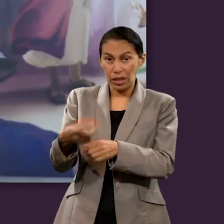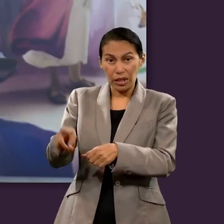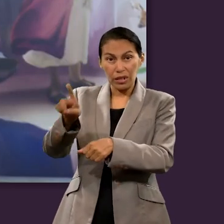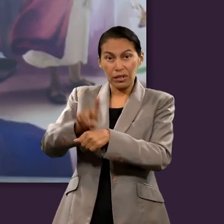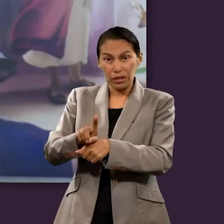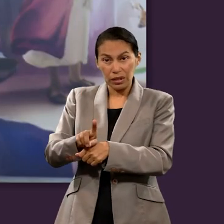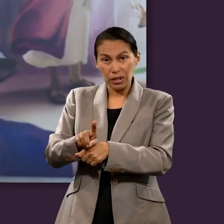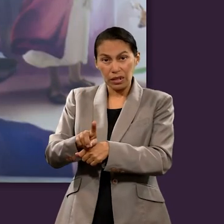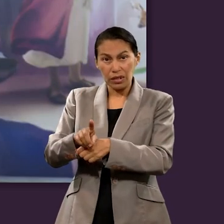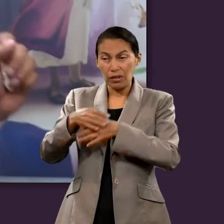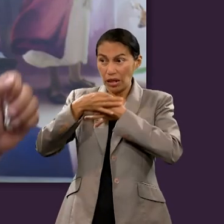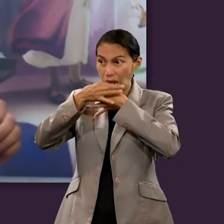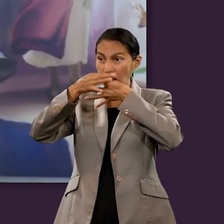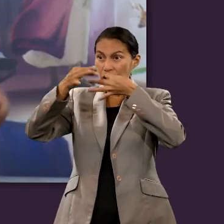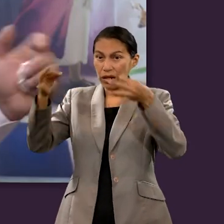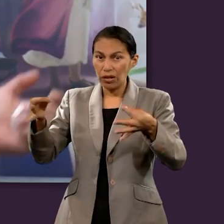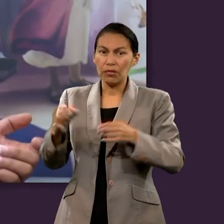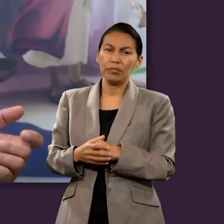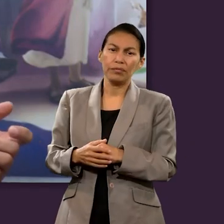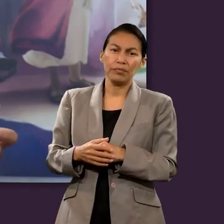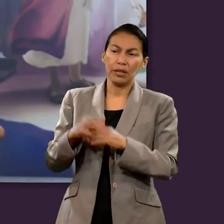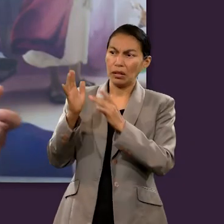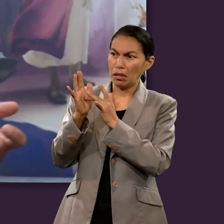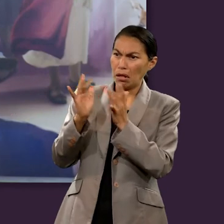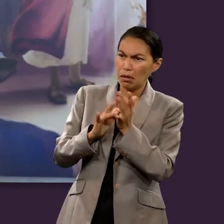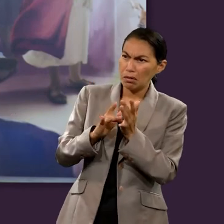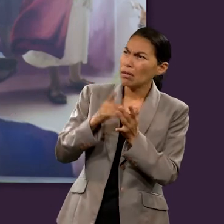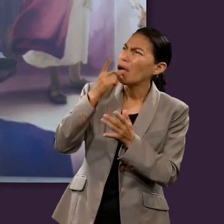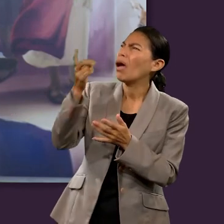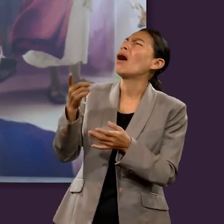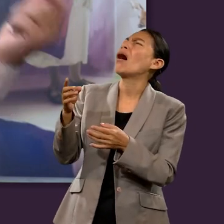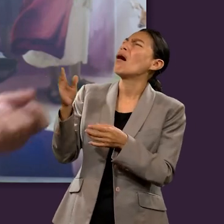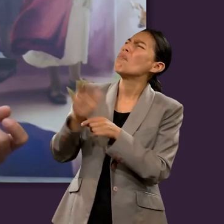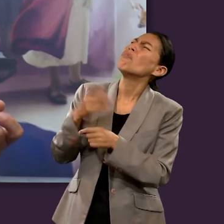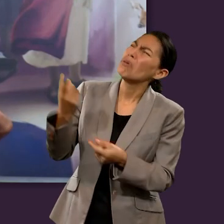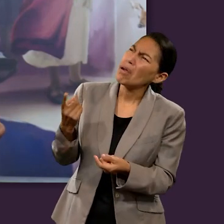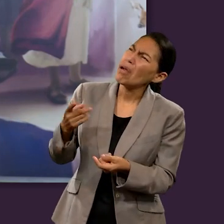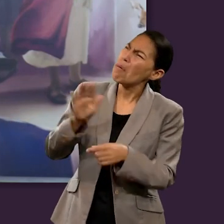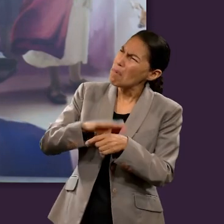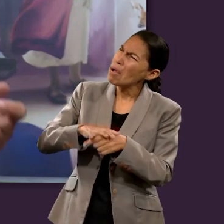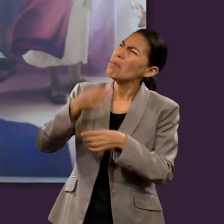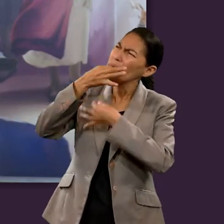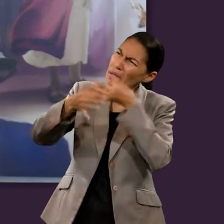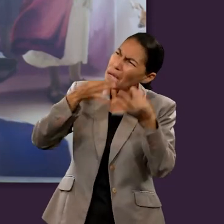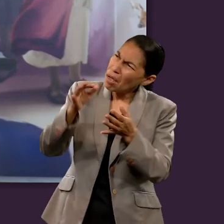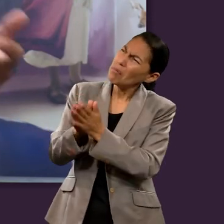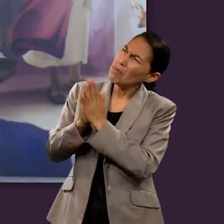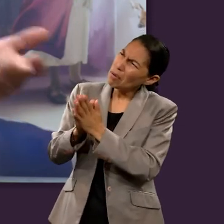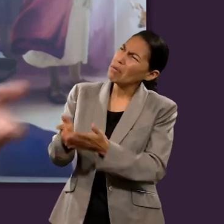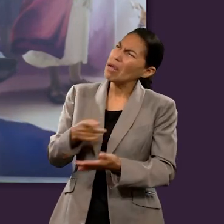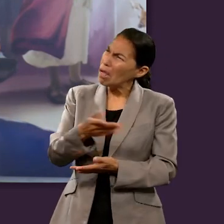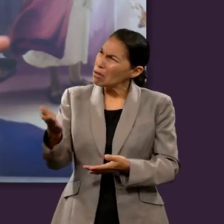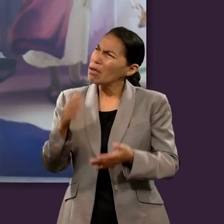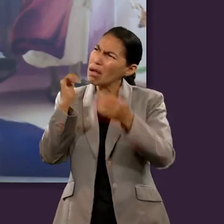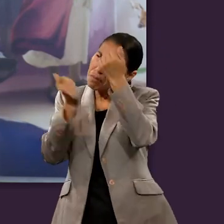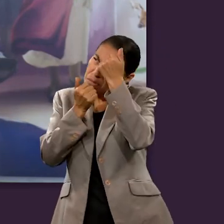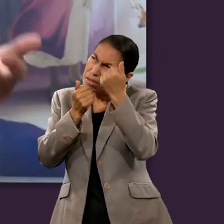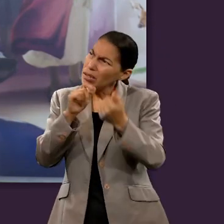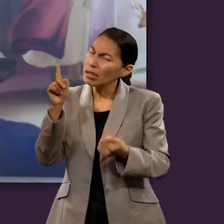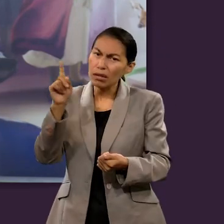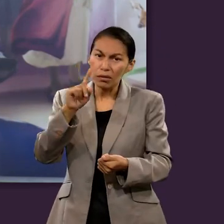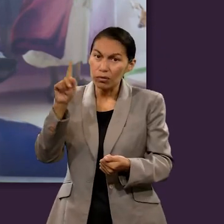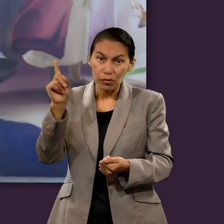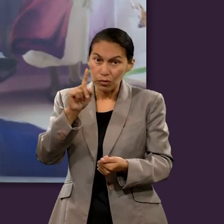solo tres días y tuvo solo tres días para predicar y Jesús no se quejó con el Padre. Padre, déjame predicarle más un poco